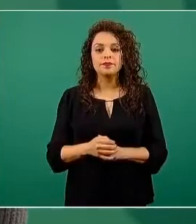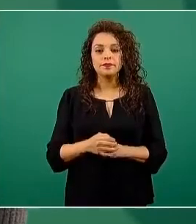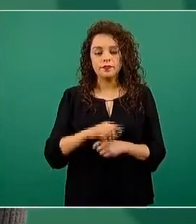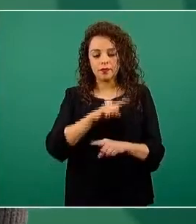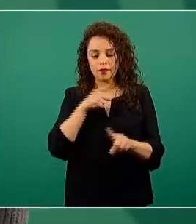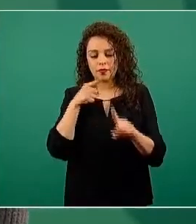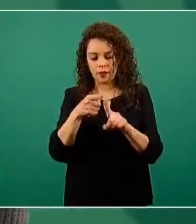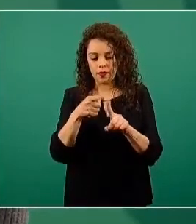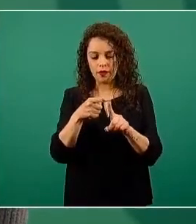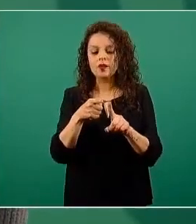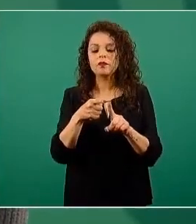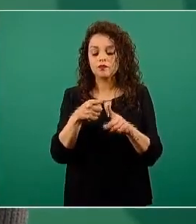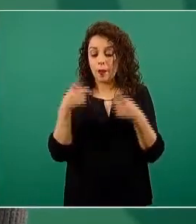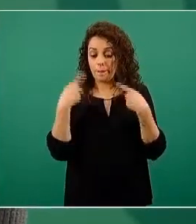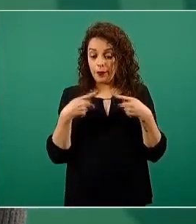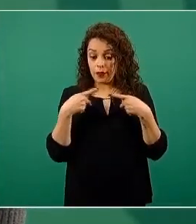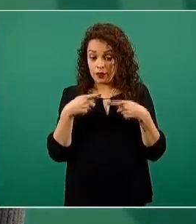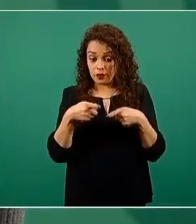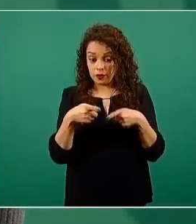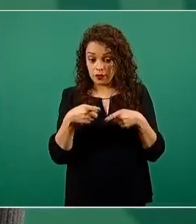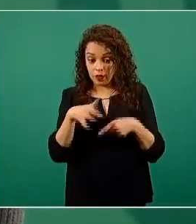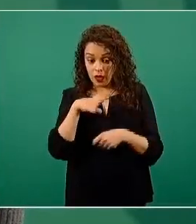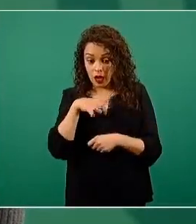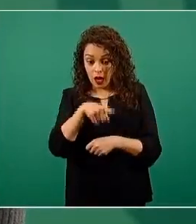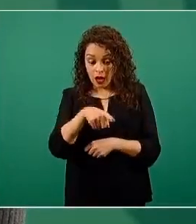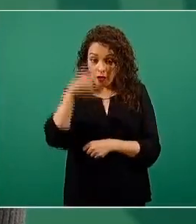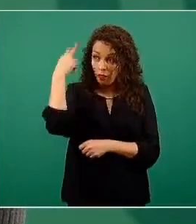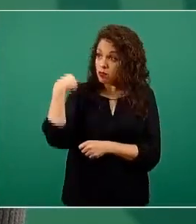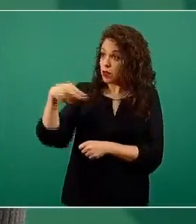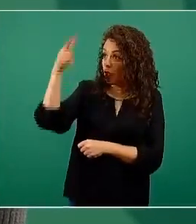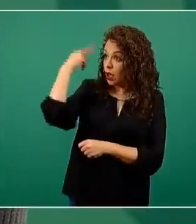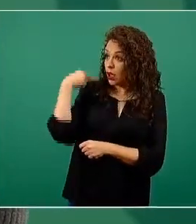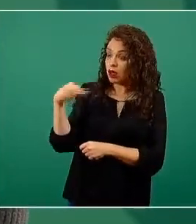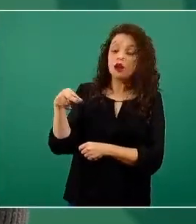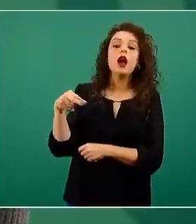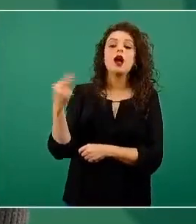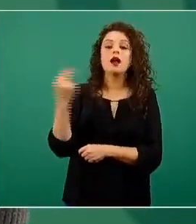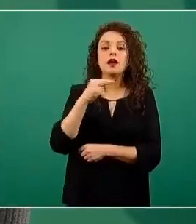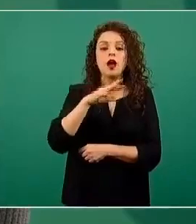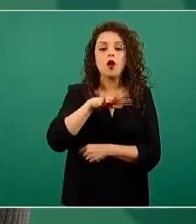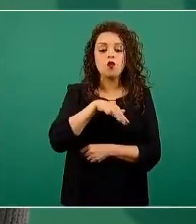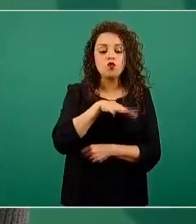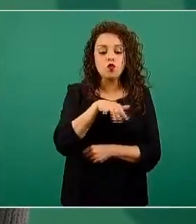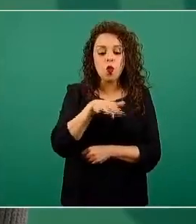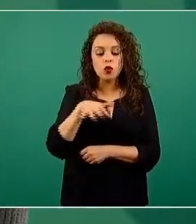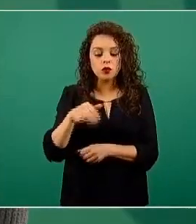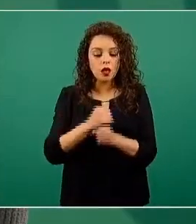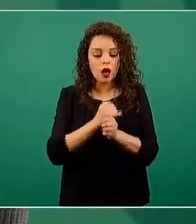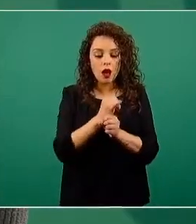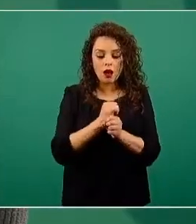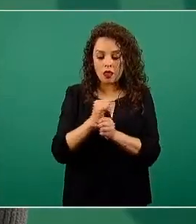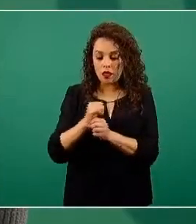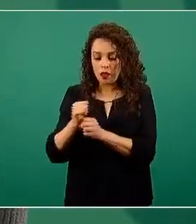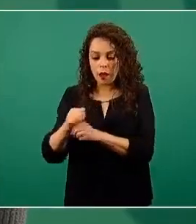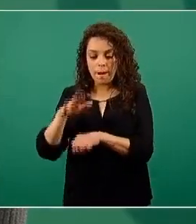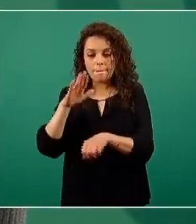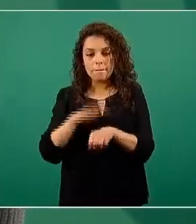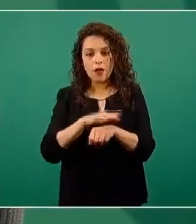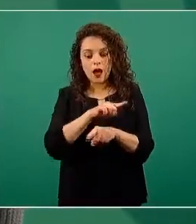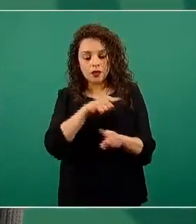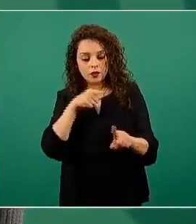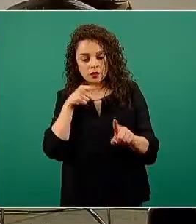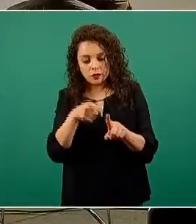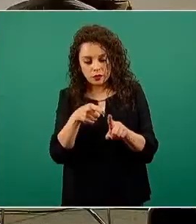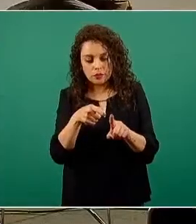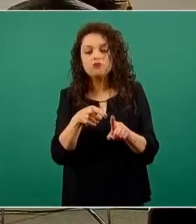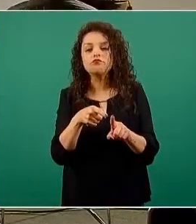hacia las personas que tienen este antecedente de viaje, buscar de manera focalizada la presencia